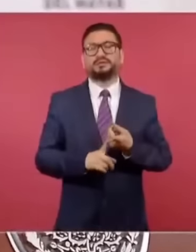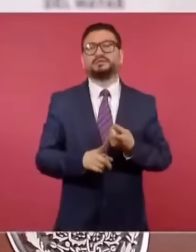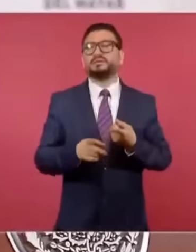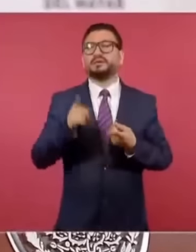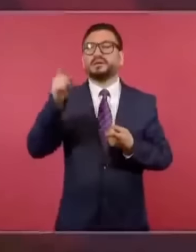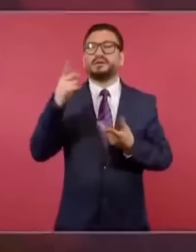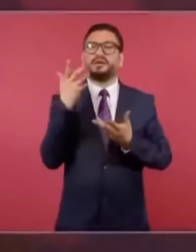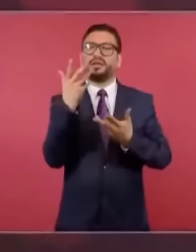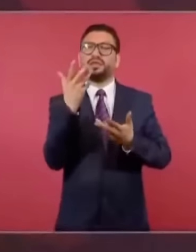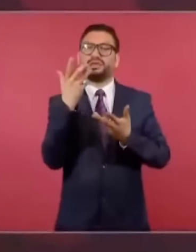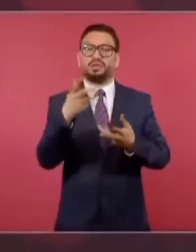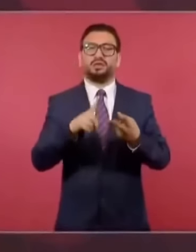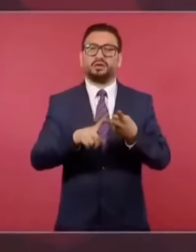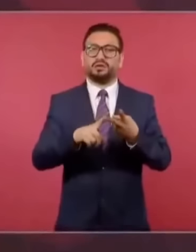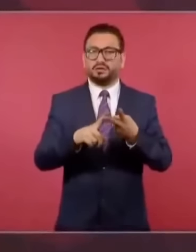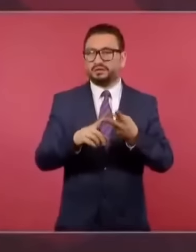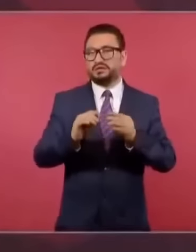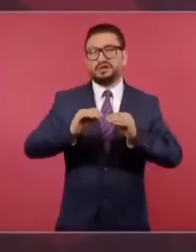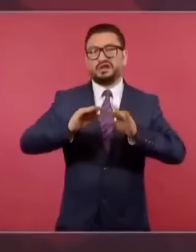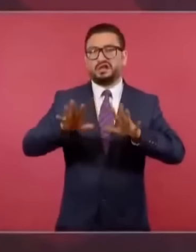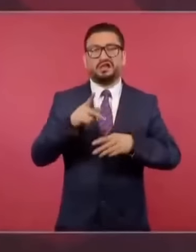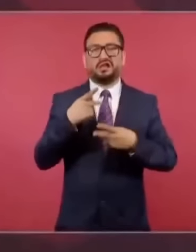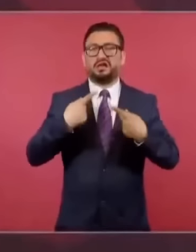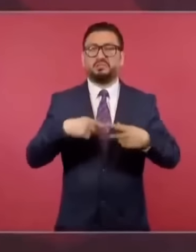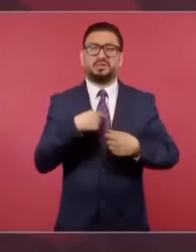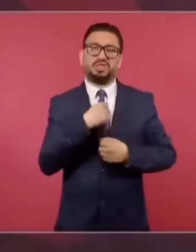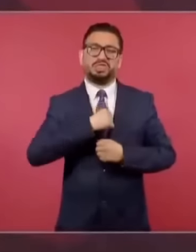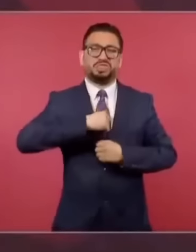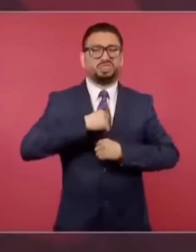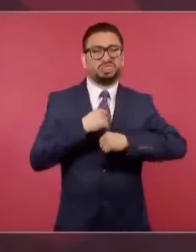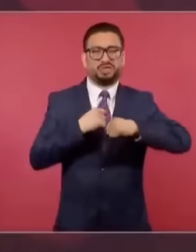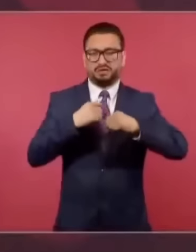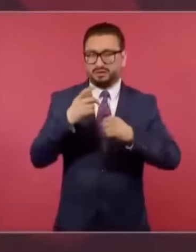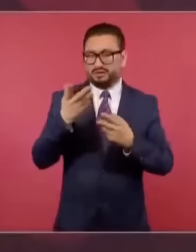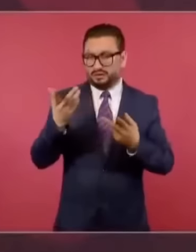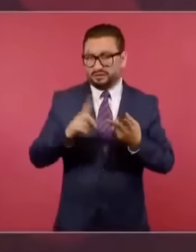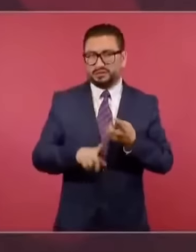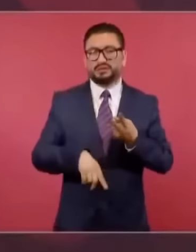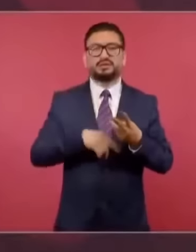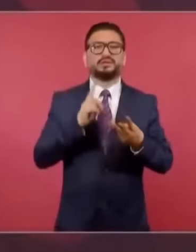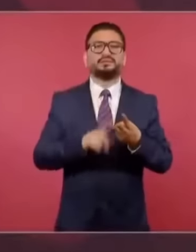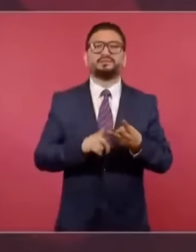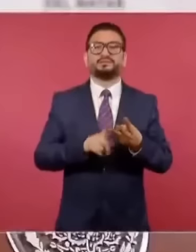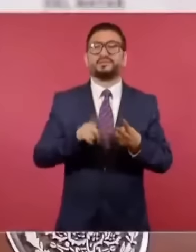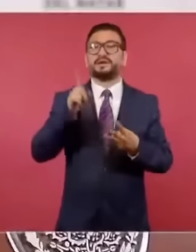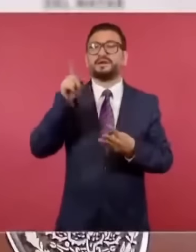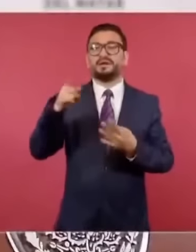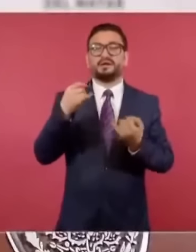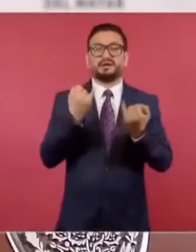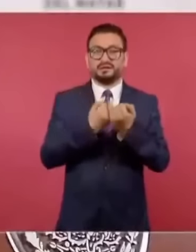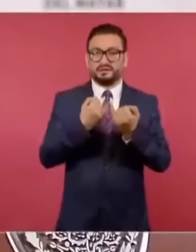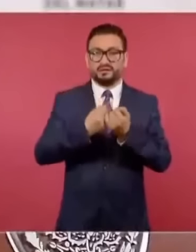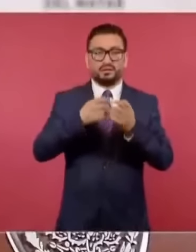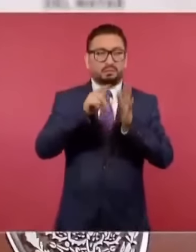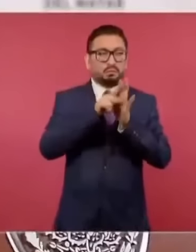están dedicados al tráfico de influencia, el medio es para extorsionar,